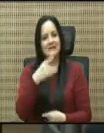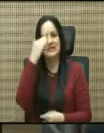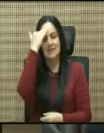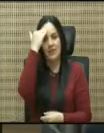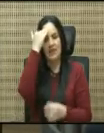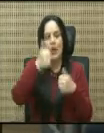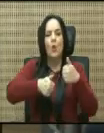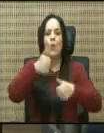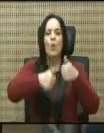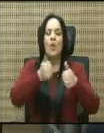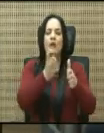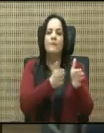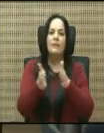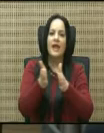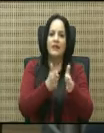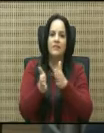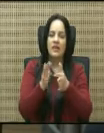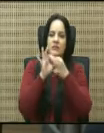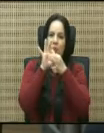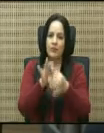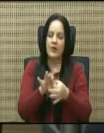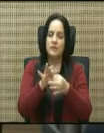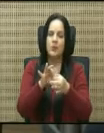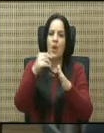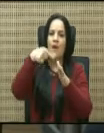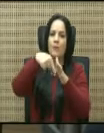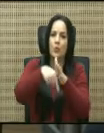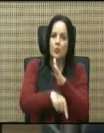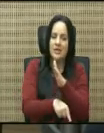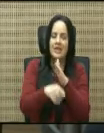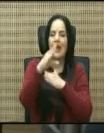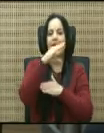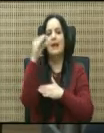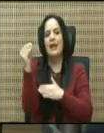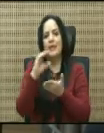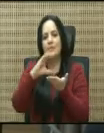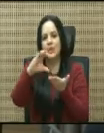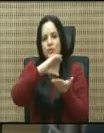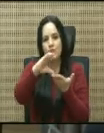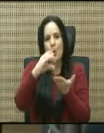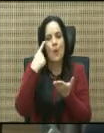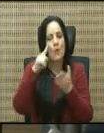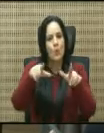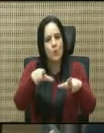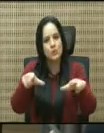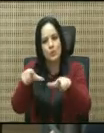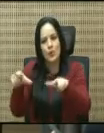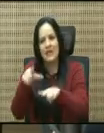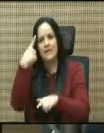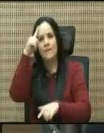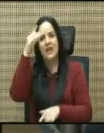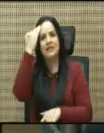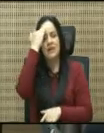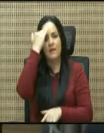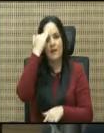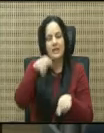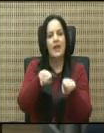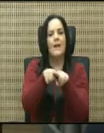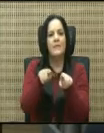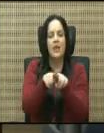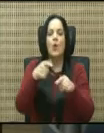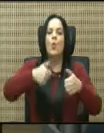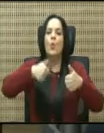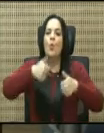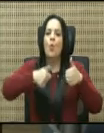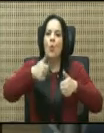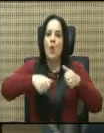planificación que tiene en profundidad, en inversión, por zonas, para también saber cuál es el potencial que